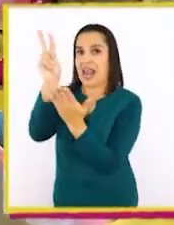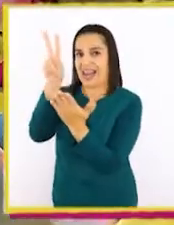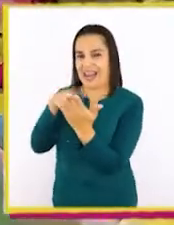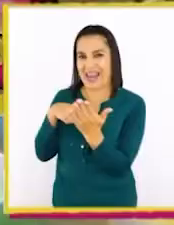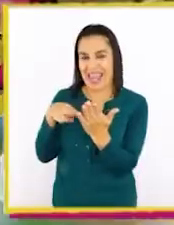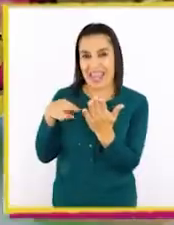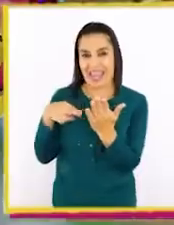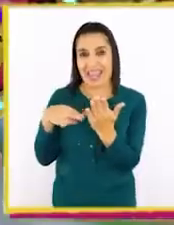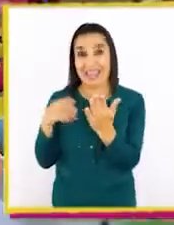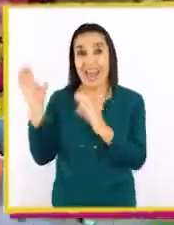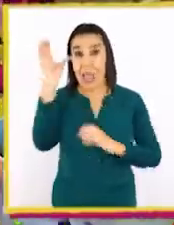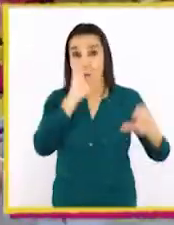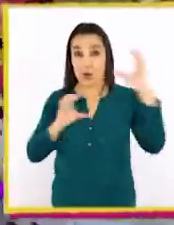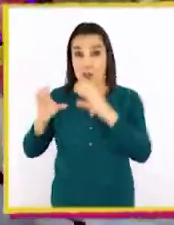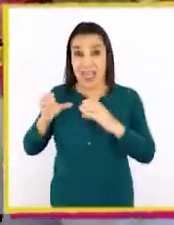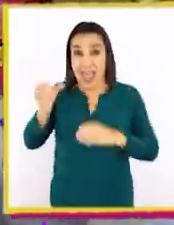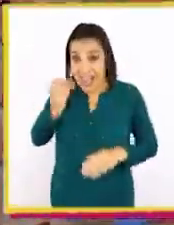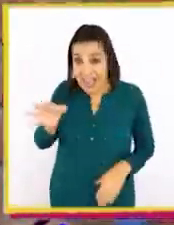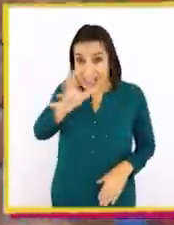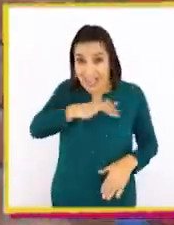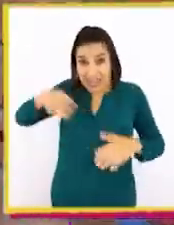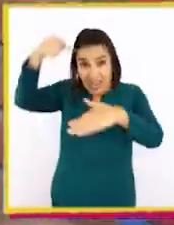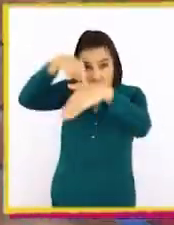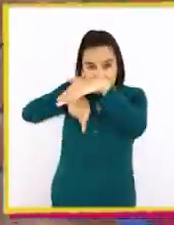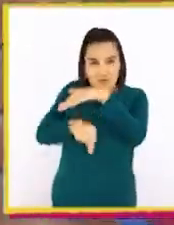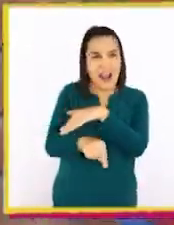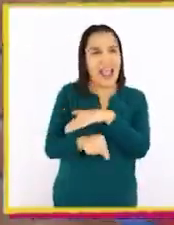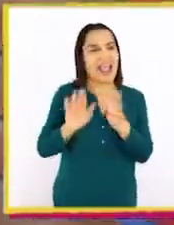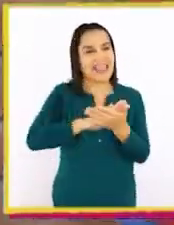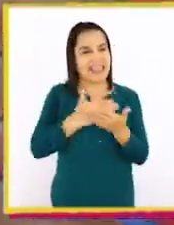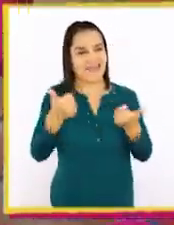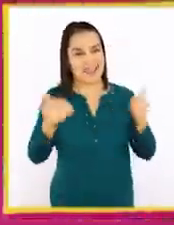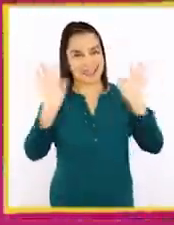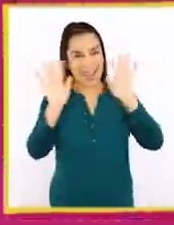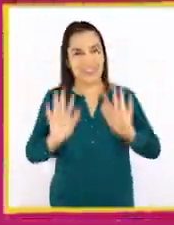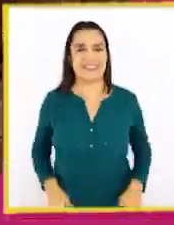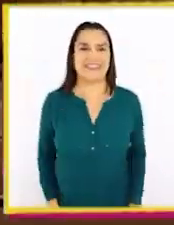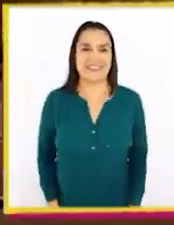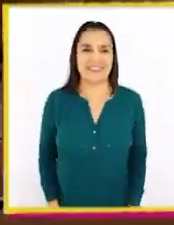aventura de las exploradoras de la isla submarina. ¡Que estén bien! ¡Chao!